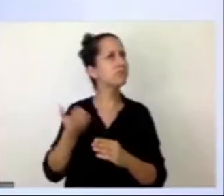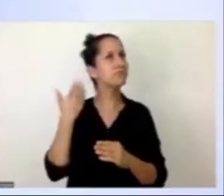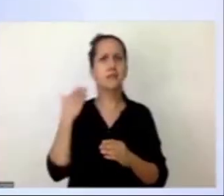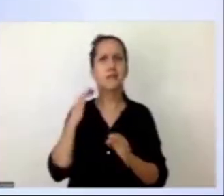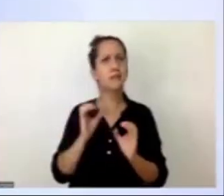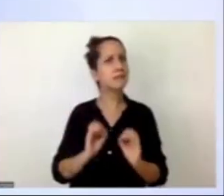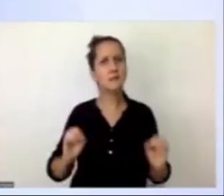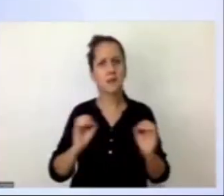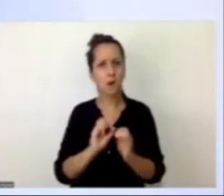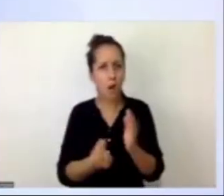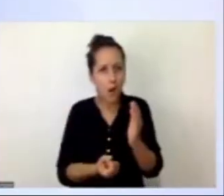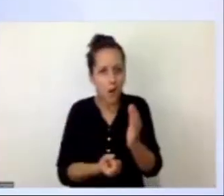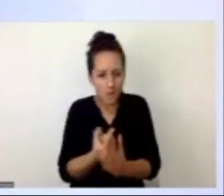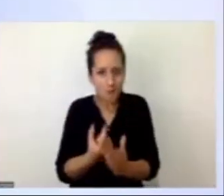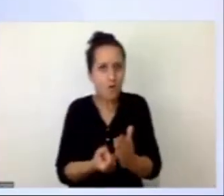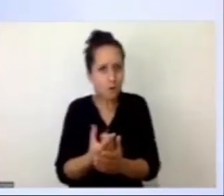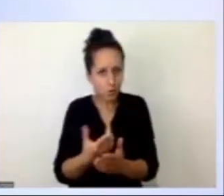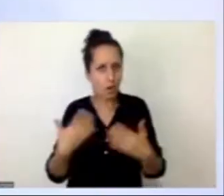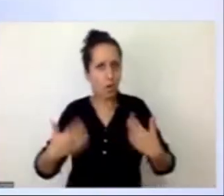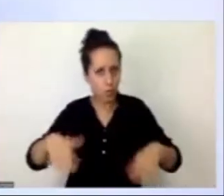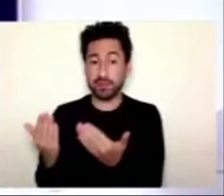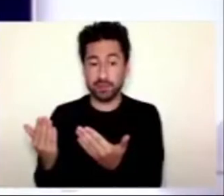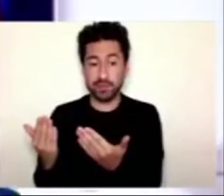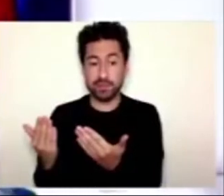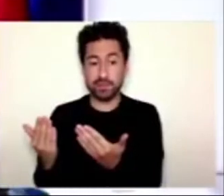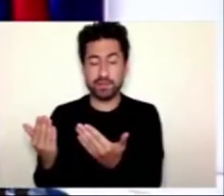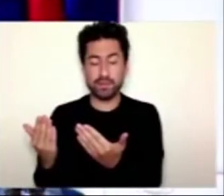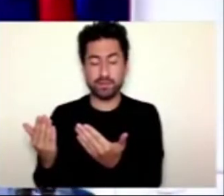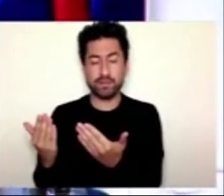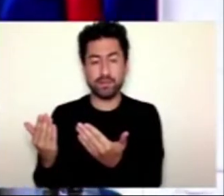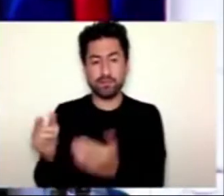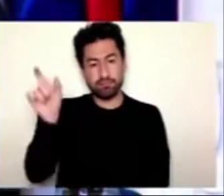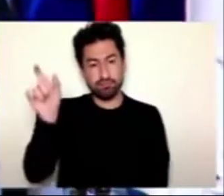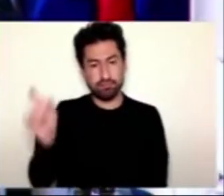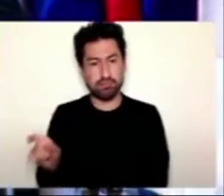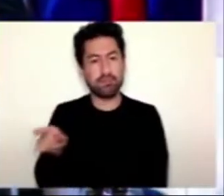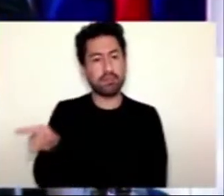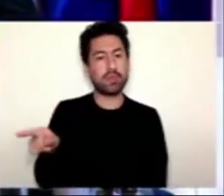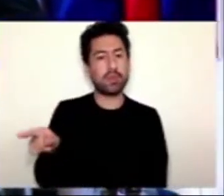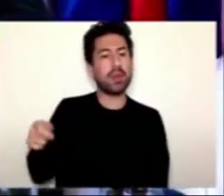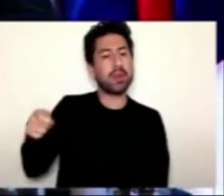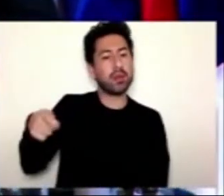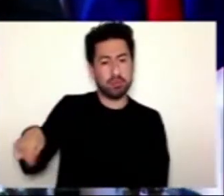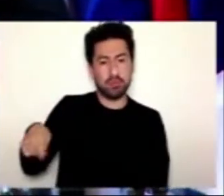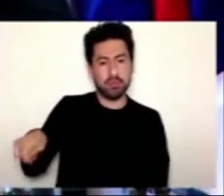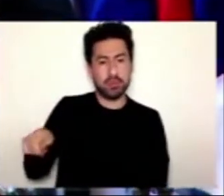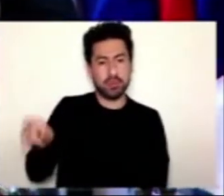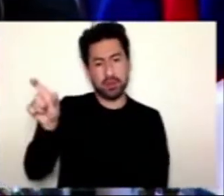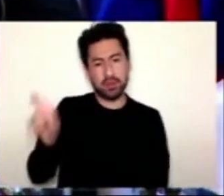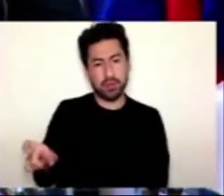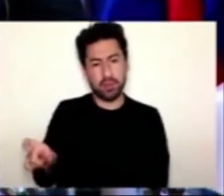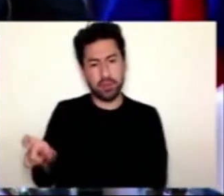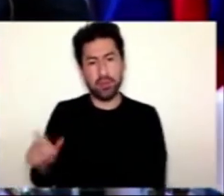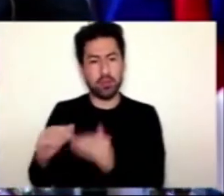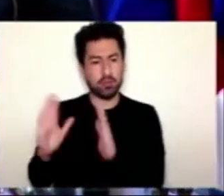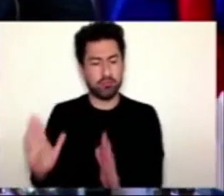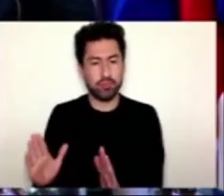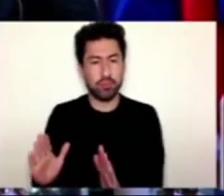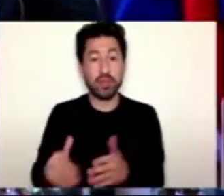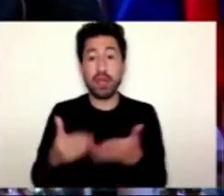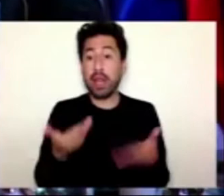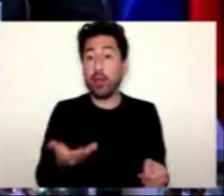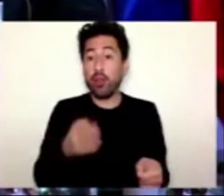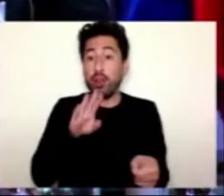como la malaria, por ejemplo. Destacan el financiamiento a temas vinculados al medio ambiente y a la conservación de los recursos